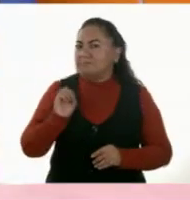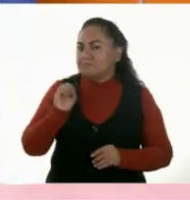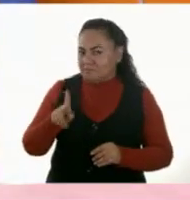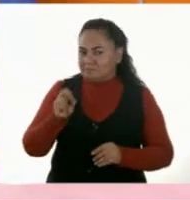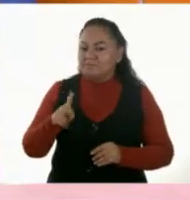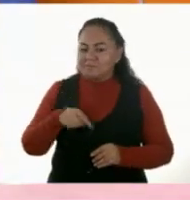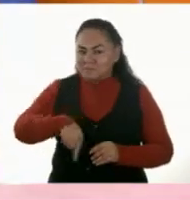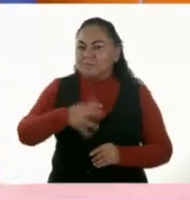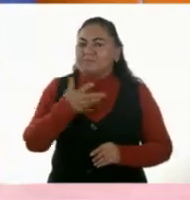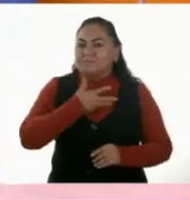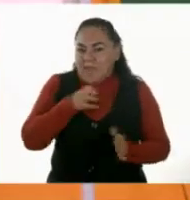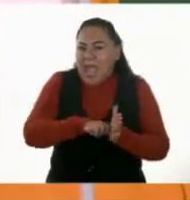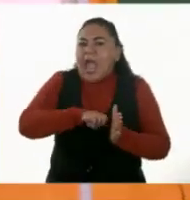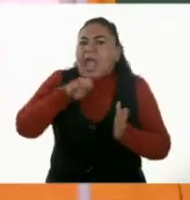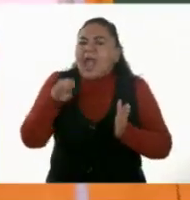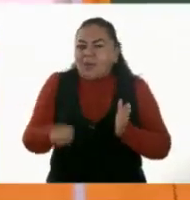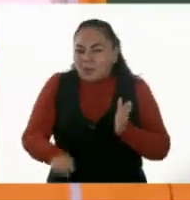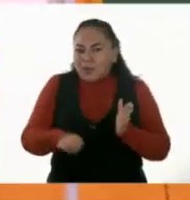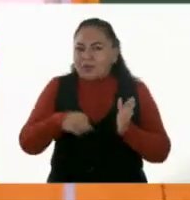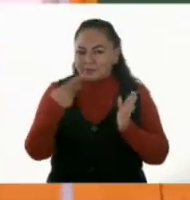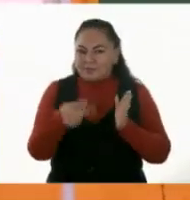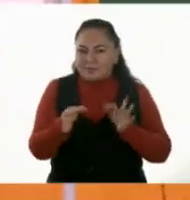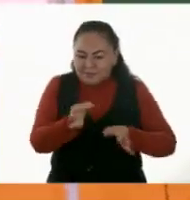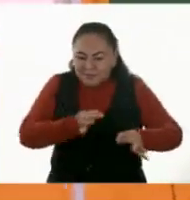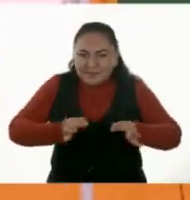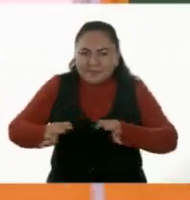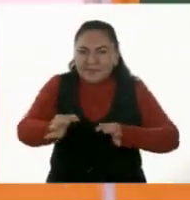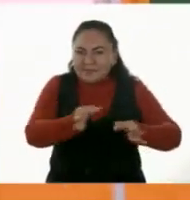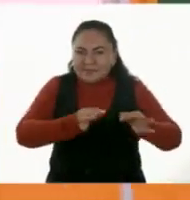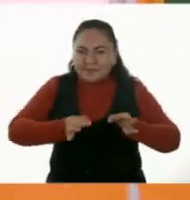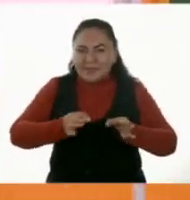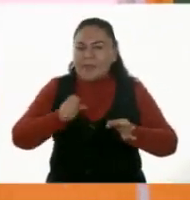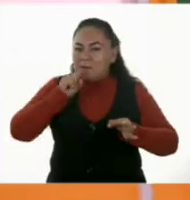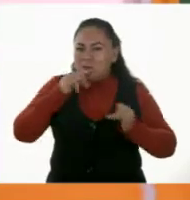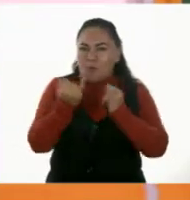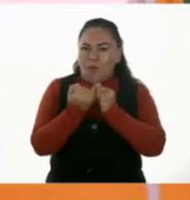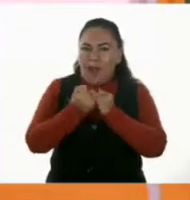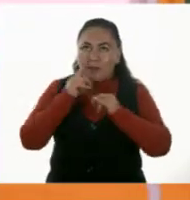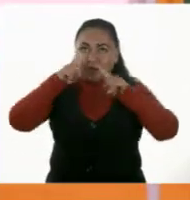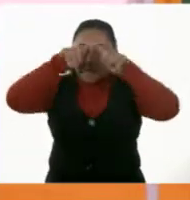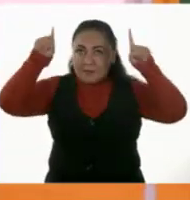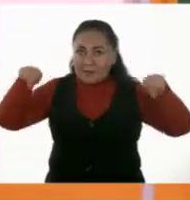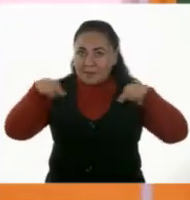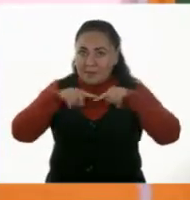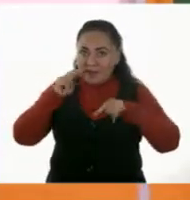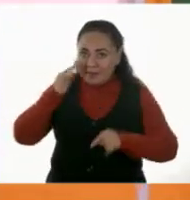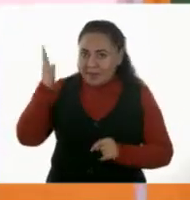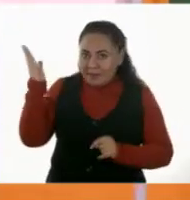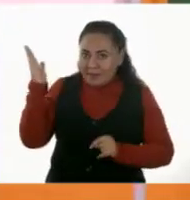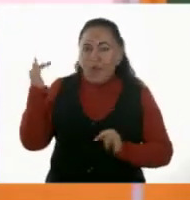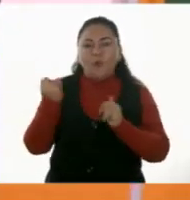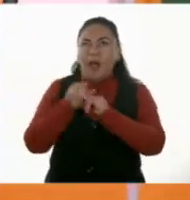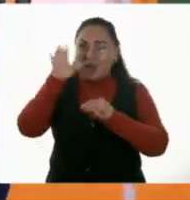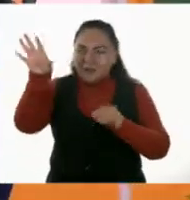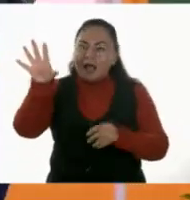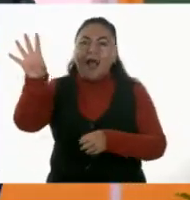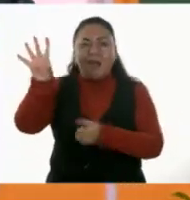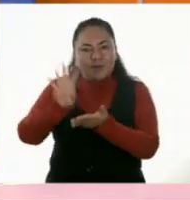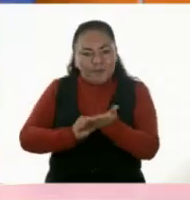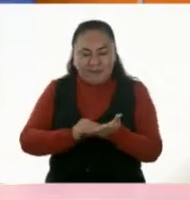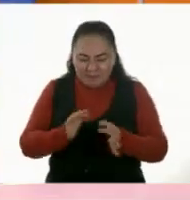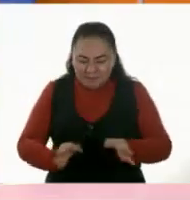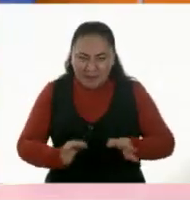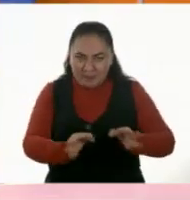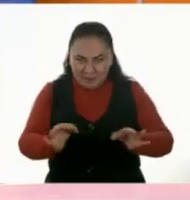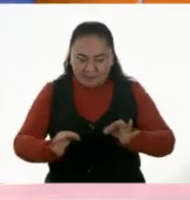nuestro ejemplo con las fichitas. Así como la tenemos en el pizarrón, lo tenemos ya en fichitas. Pero ahora,